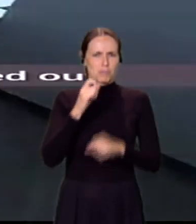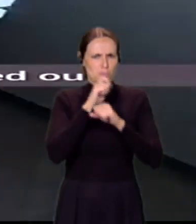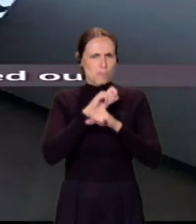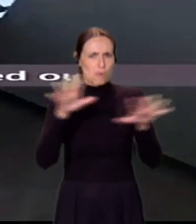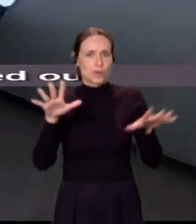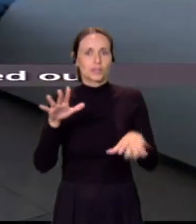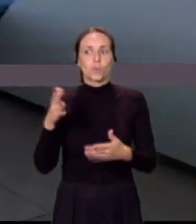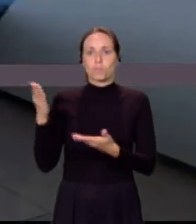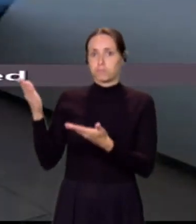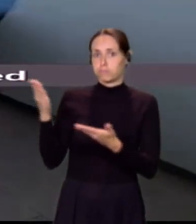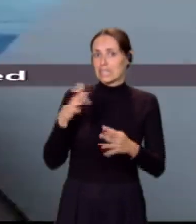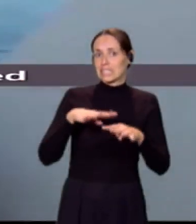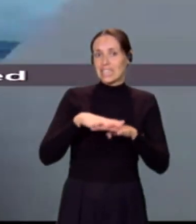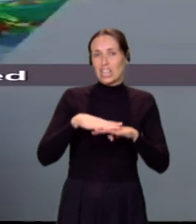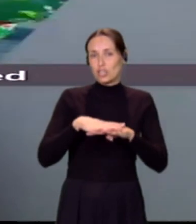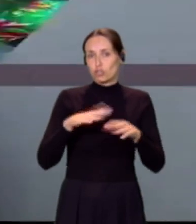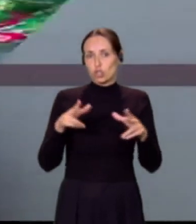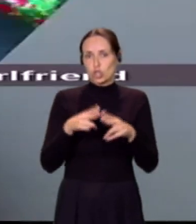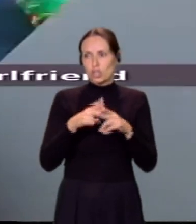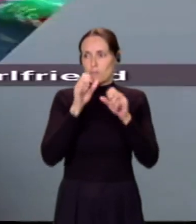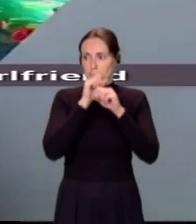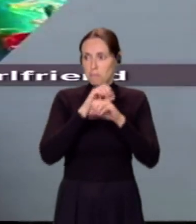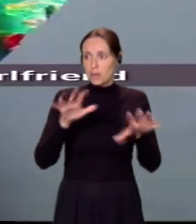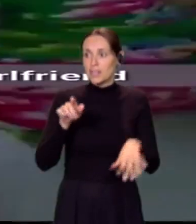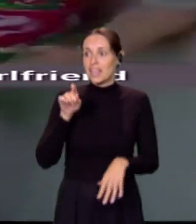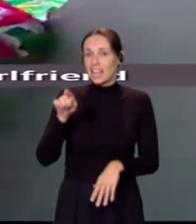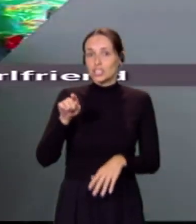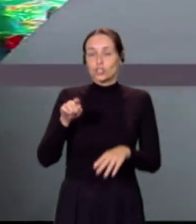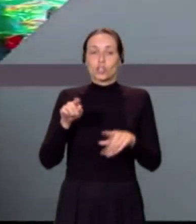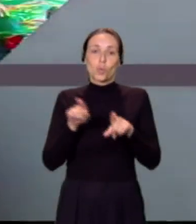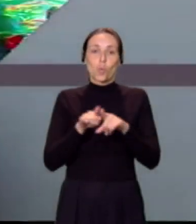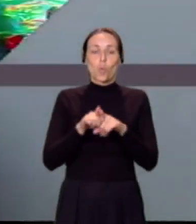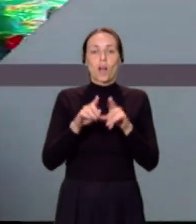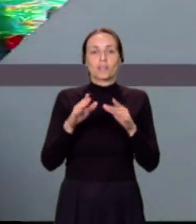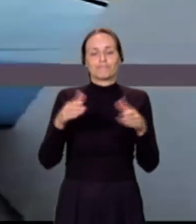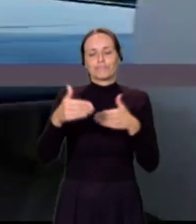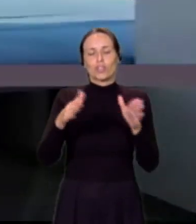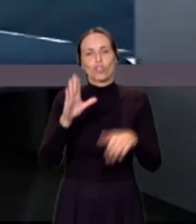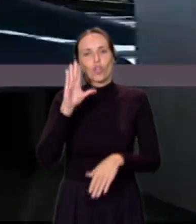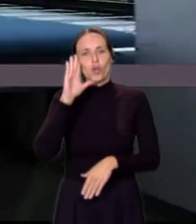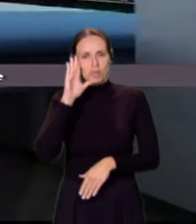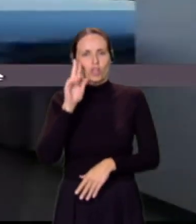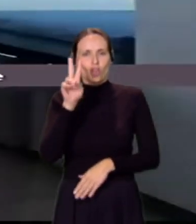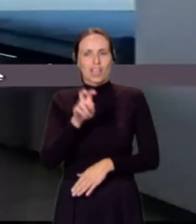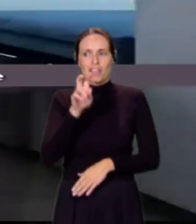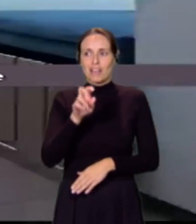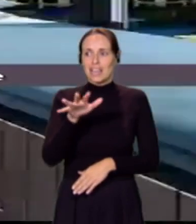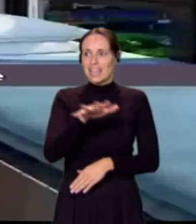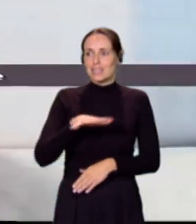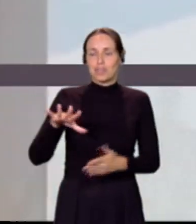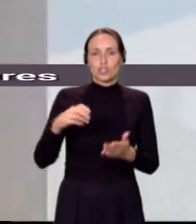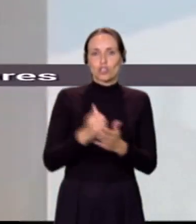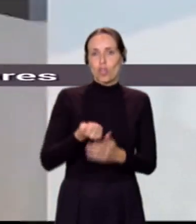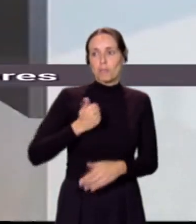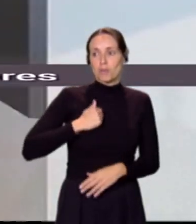mucho las redes sociales y es que así es el dormitorio funcional. Aprovechar todo el espacio. Una ventana con